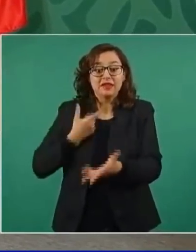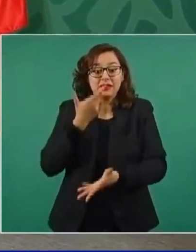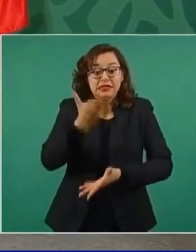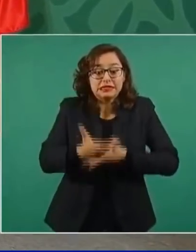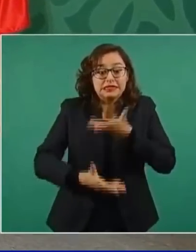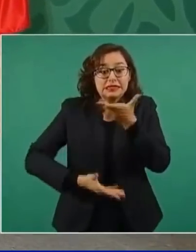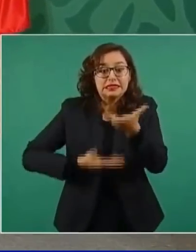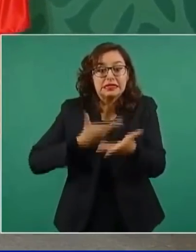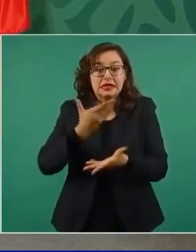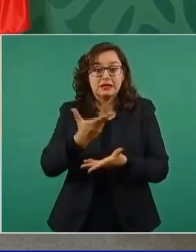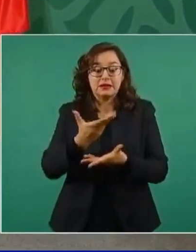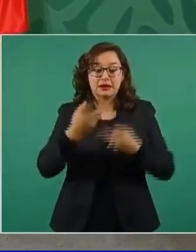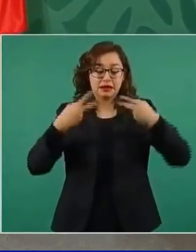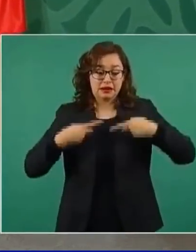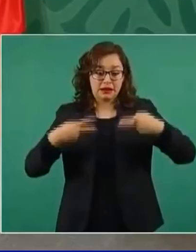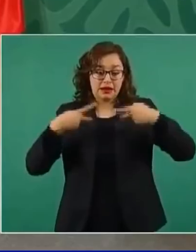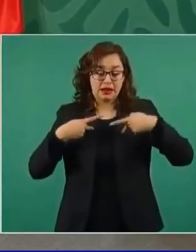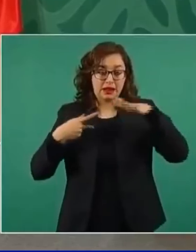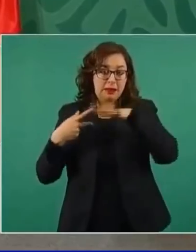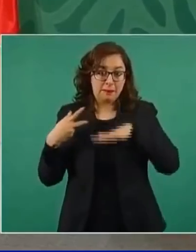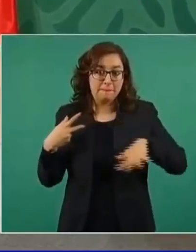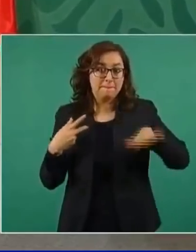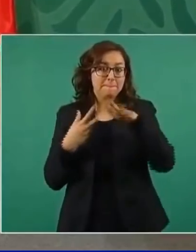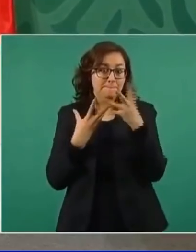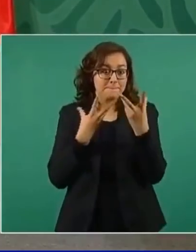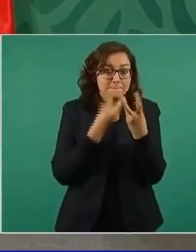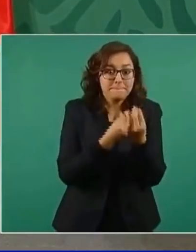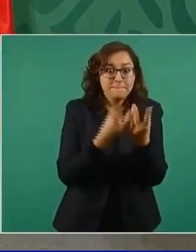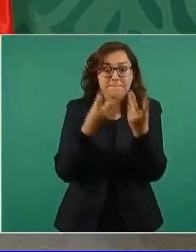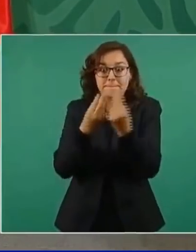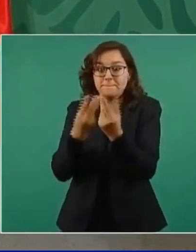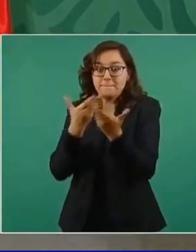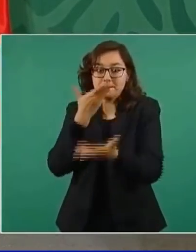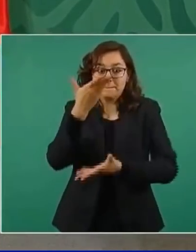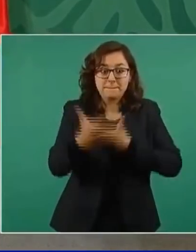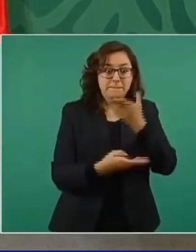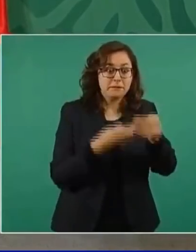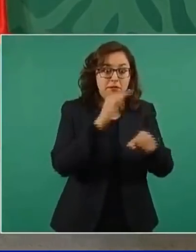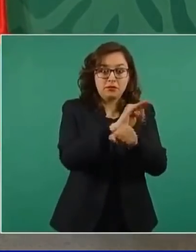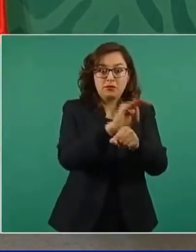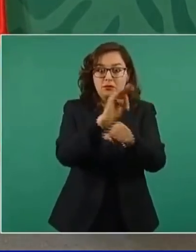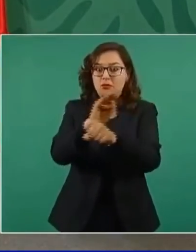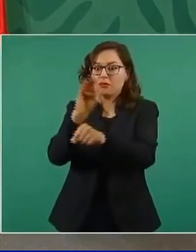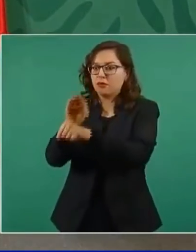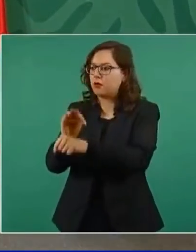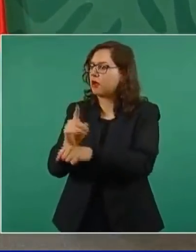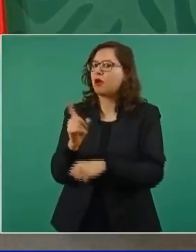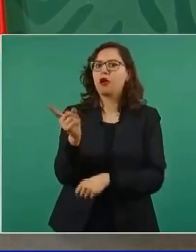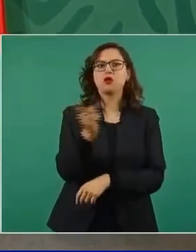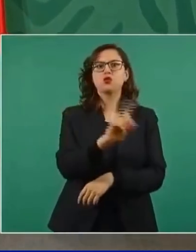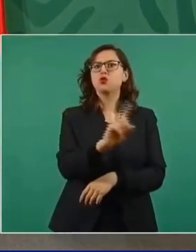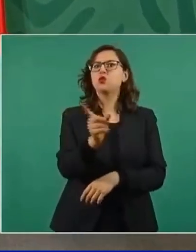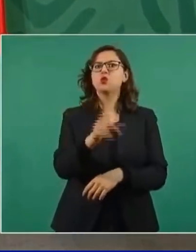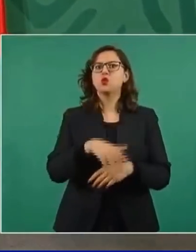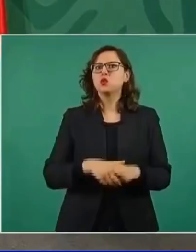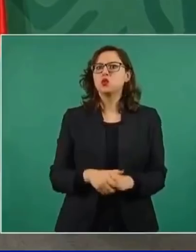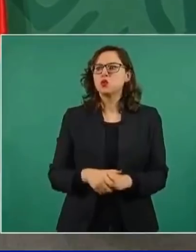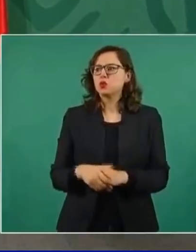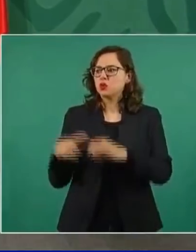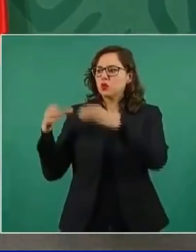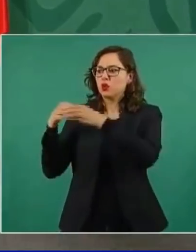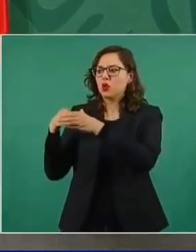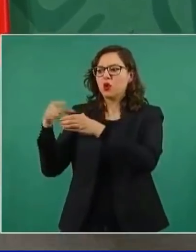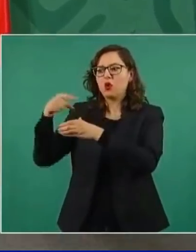no estar amparando para proteger a